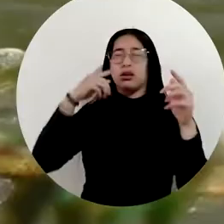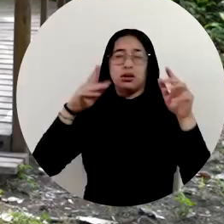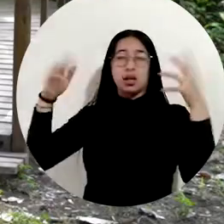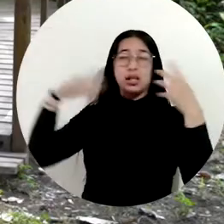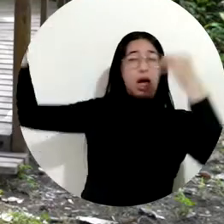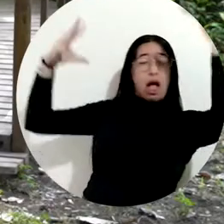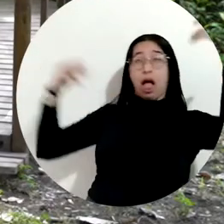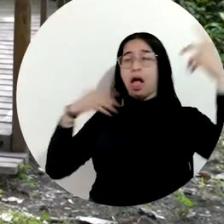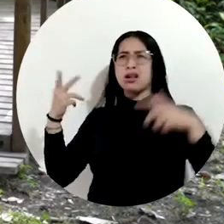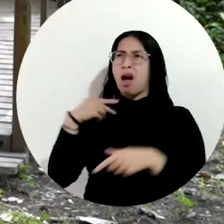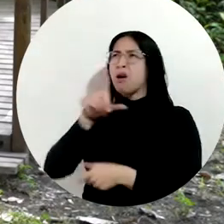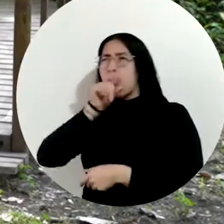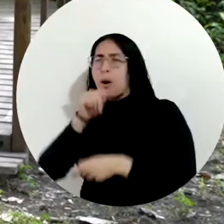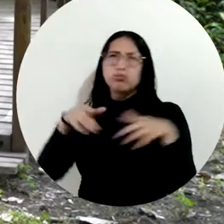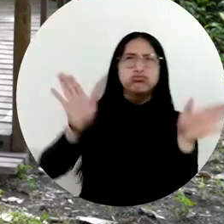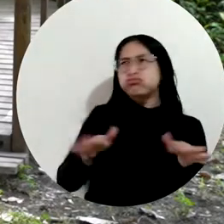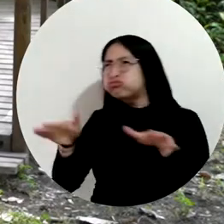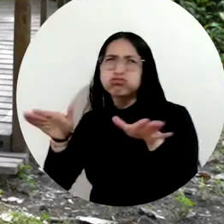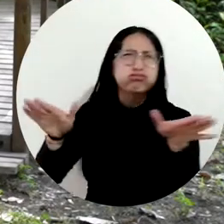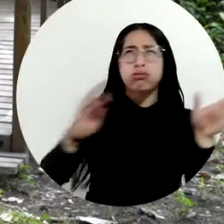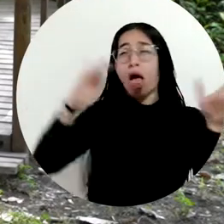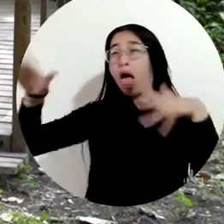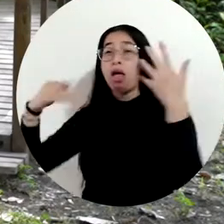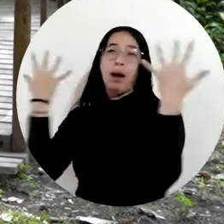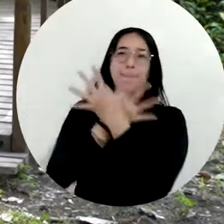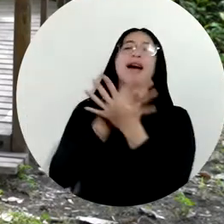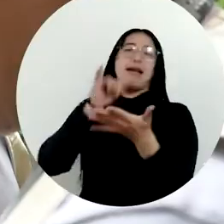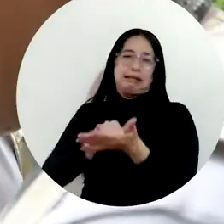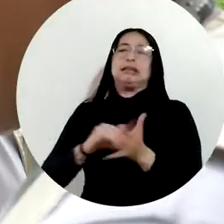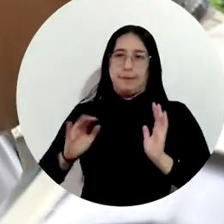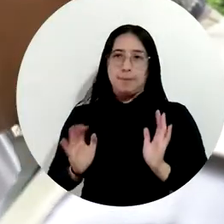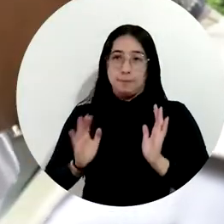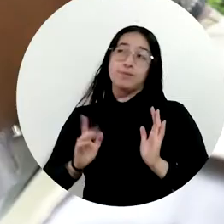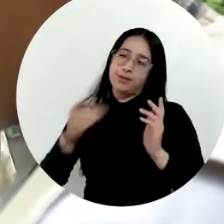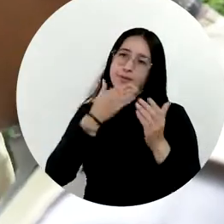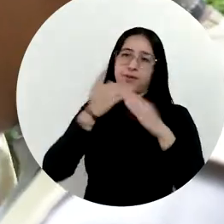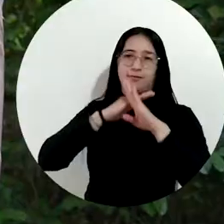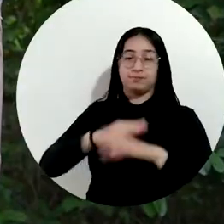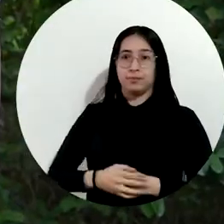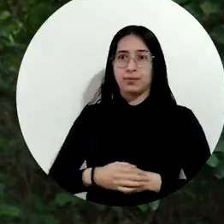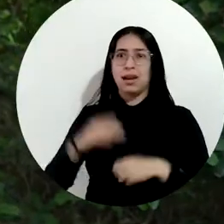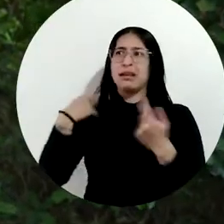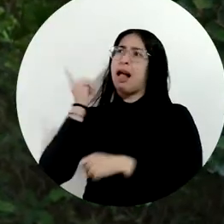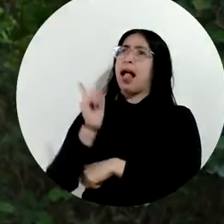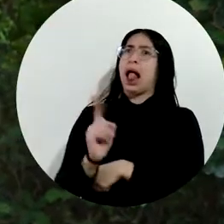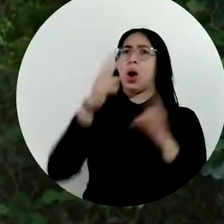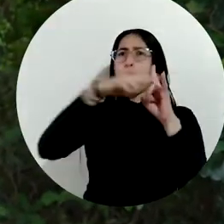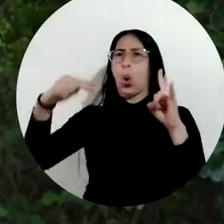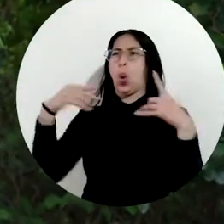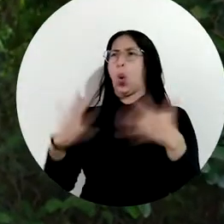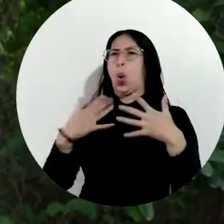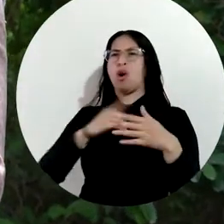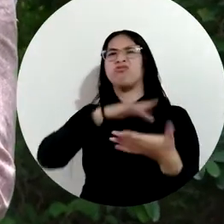afectadas por la contaminación lumínica, haciendo que muchas de estas pierdan el rumbo. Durante cuatro años, Unimagdalena ha participado en esta